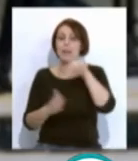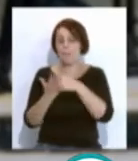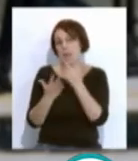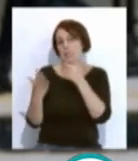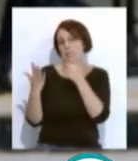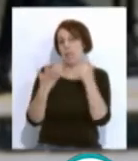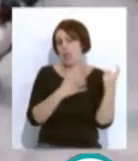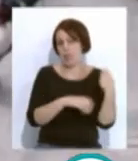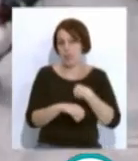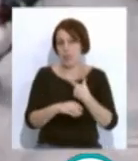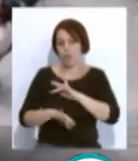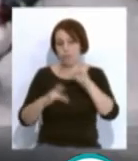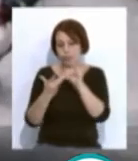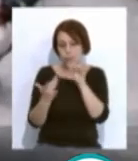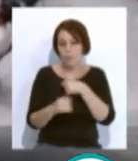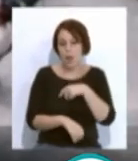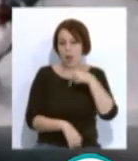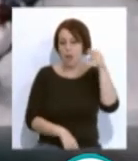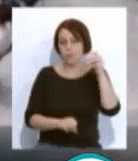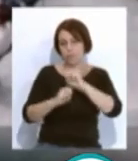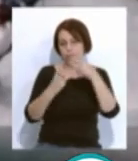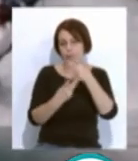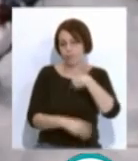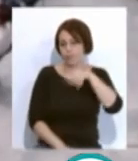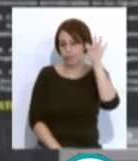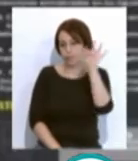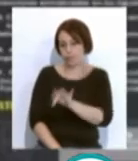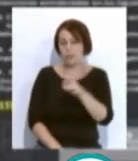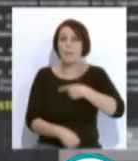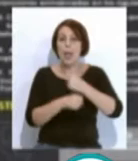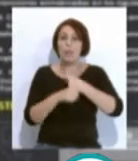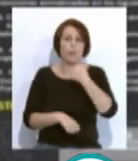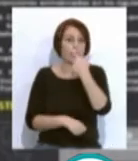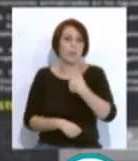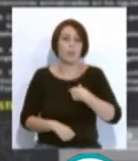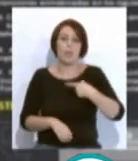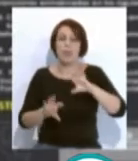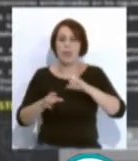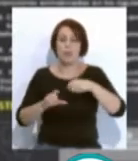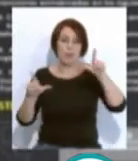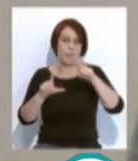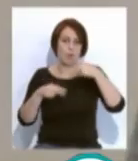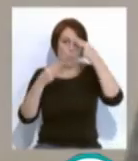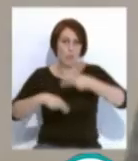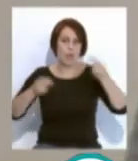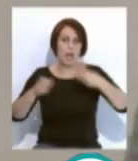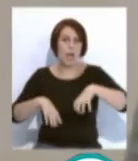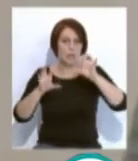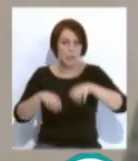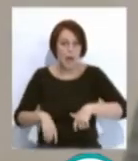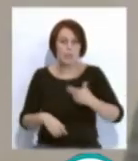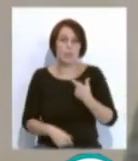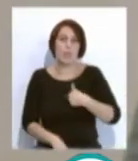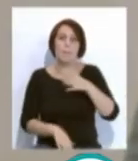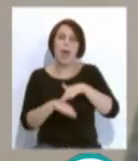conexiones para visionarlo por Internet. Paradas ha reivindicado la calidad de la RTM con un marcado cariz